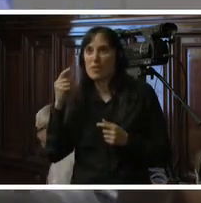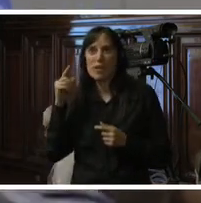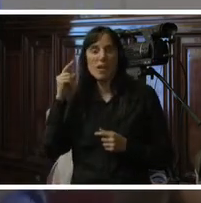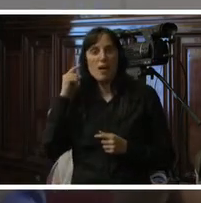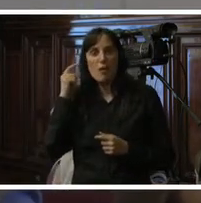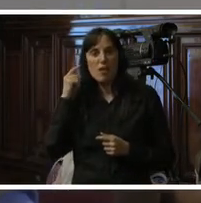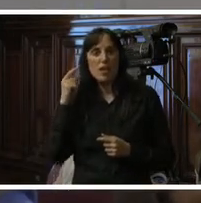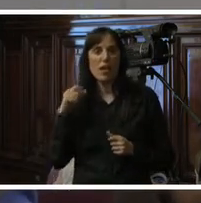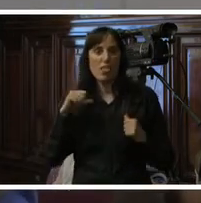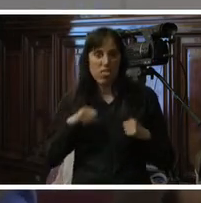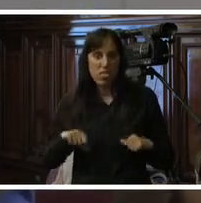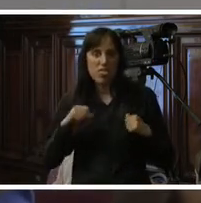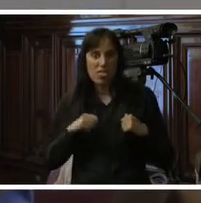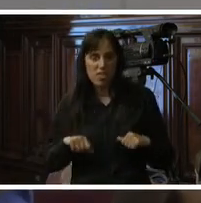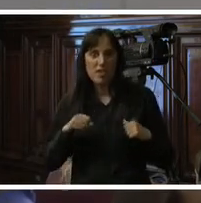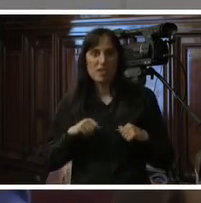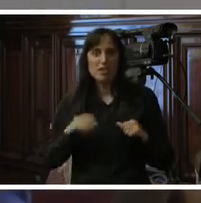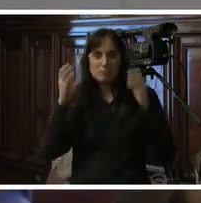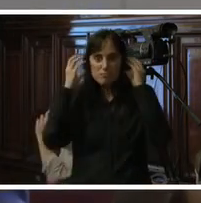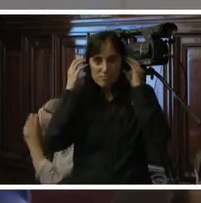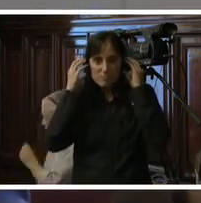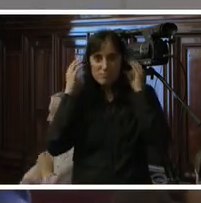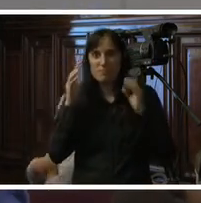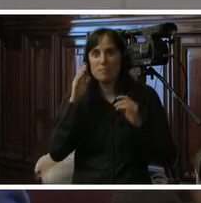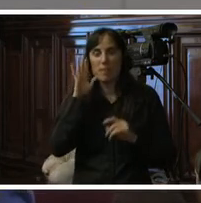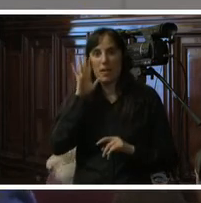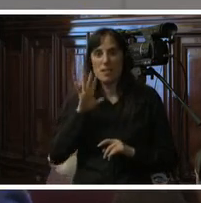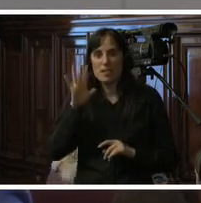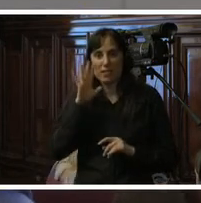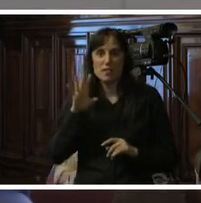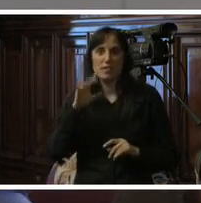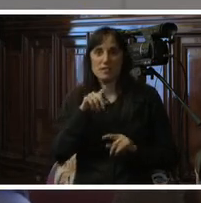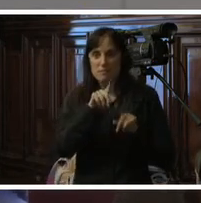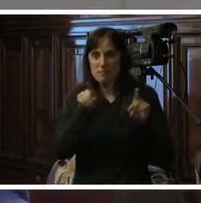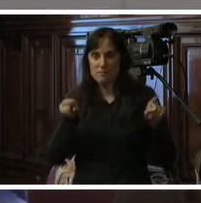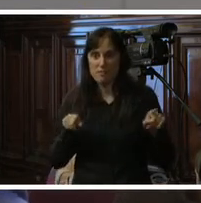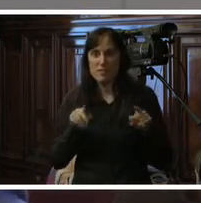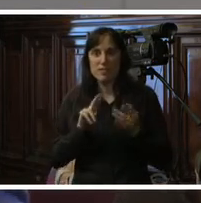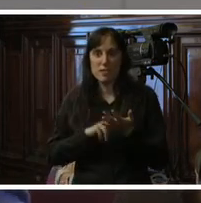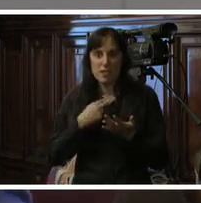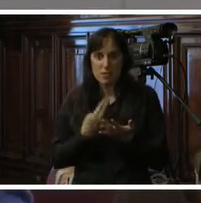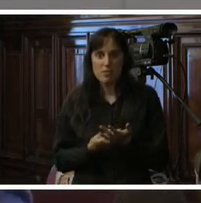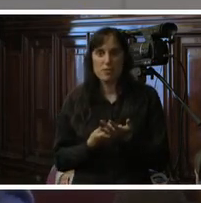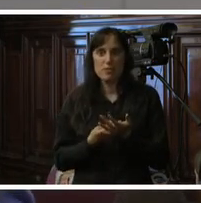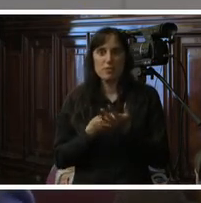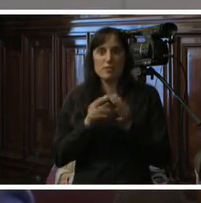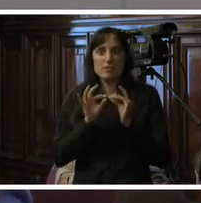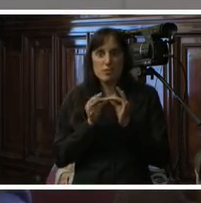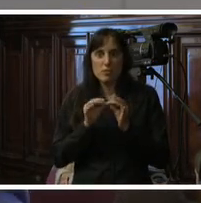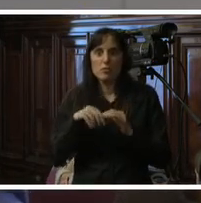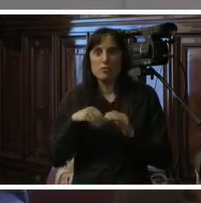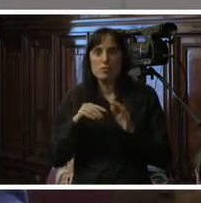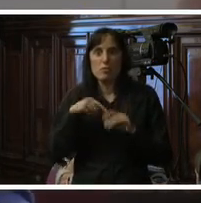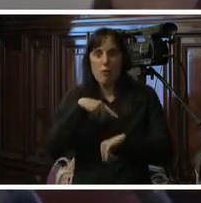cansadas por solo llevar auriculares me imagino cómo se sentirán ustedes que se tienen que concentrar tantas